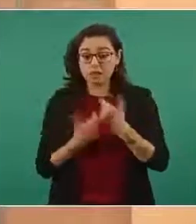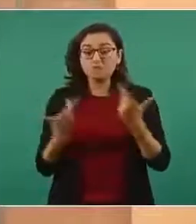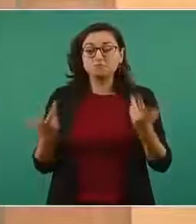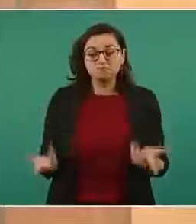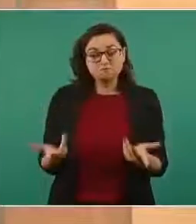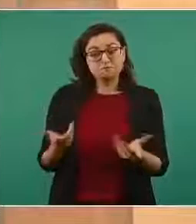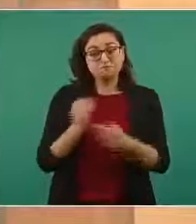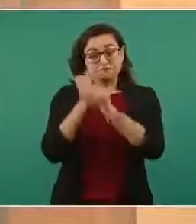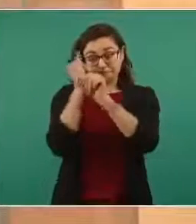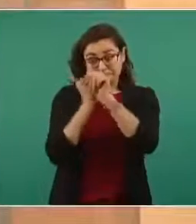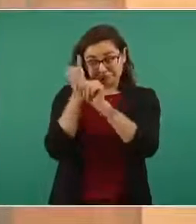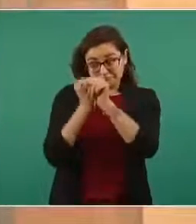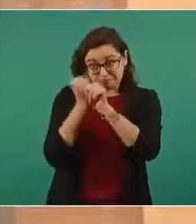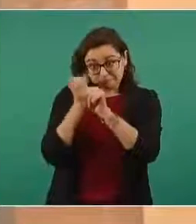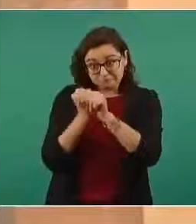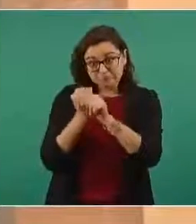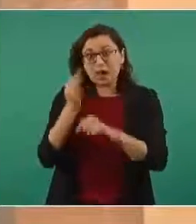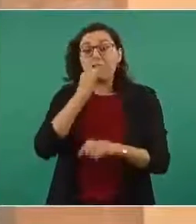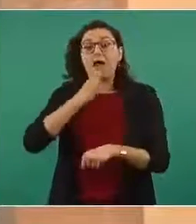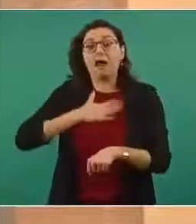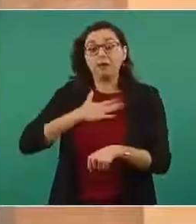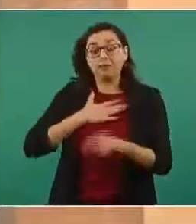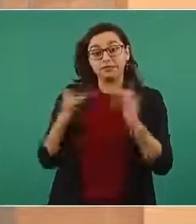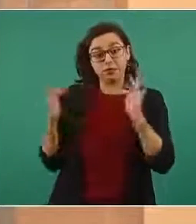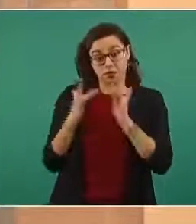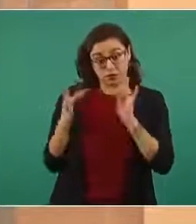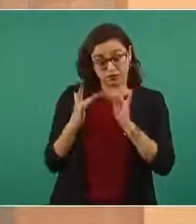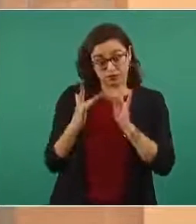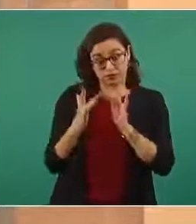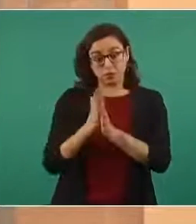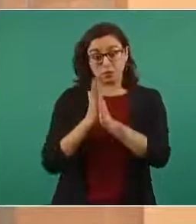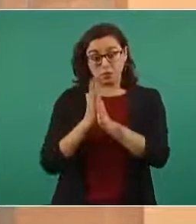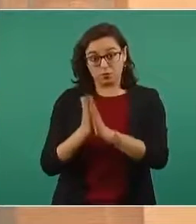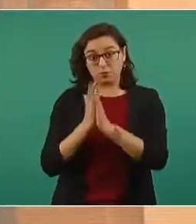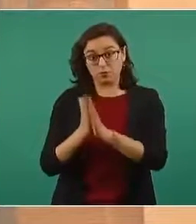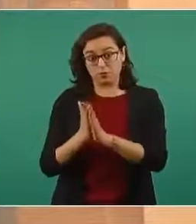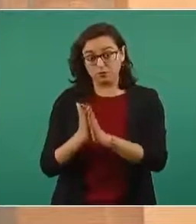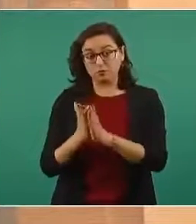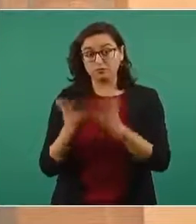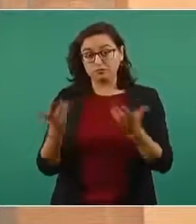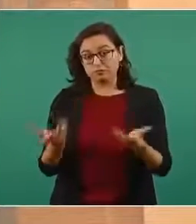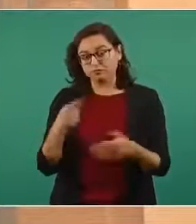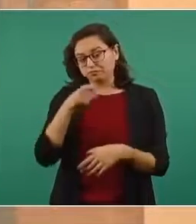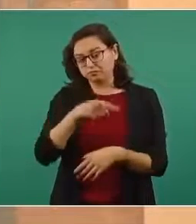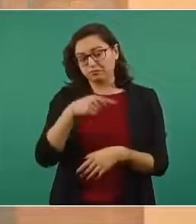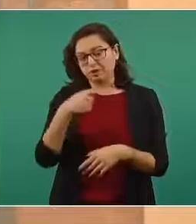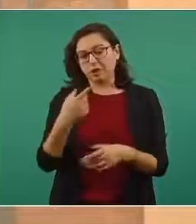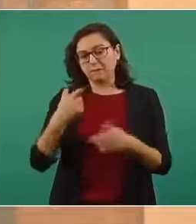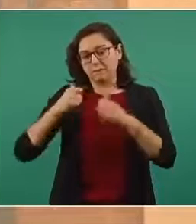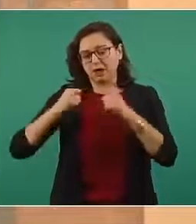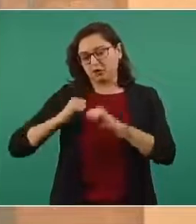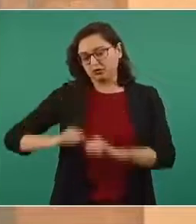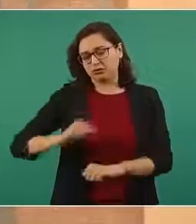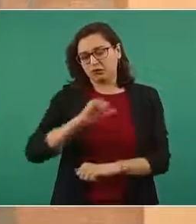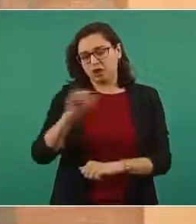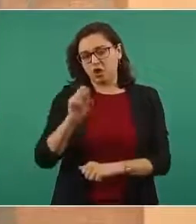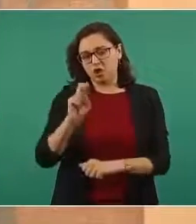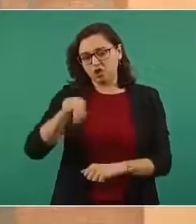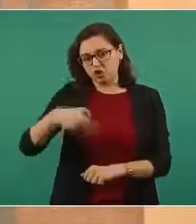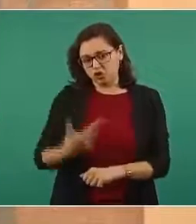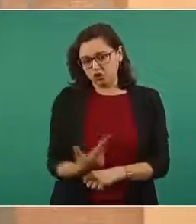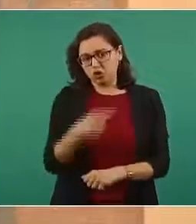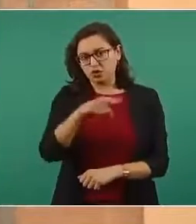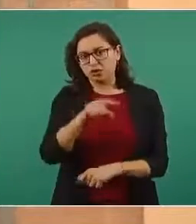investigación, no dudo en comunicarse con el agregado jurídico adjunto John Isaacson, al número